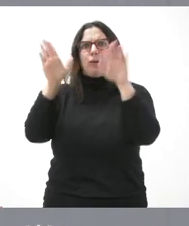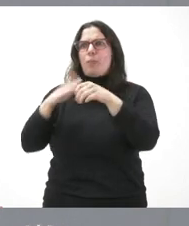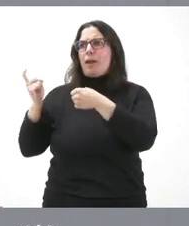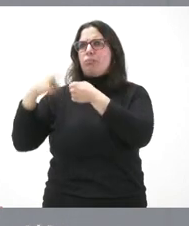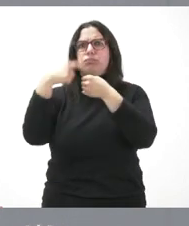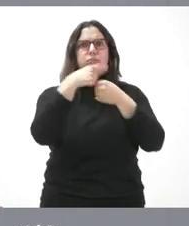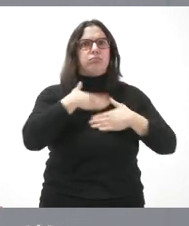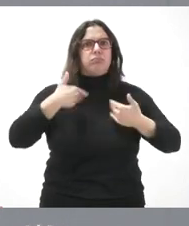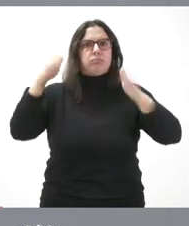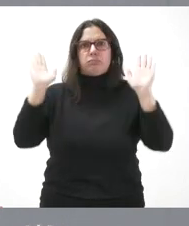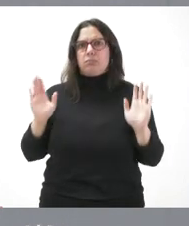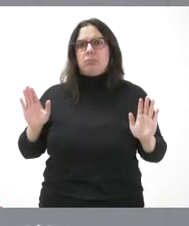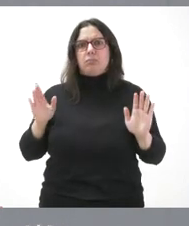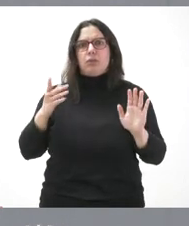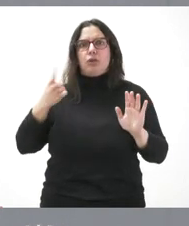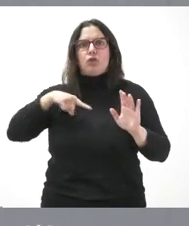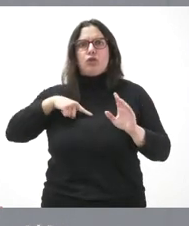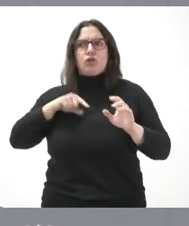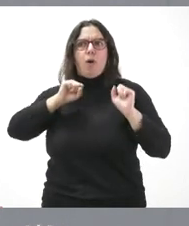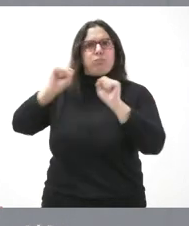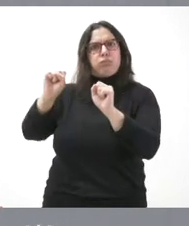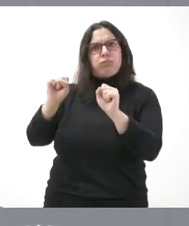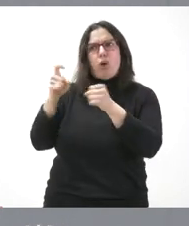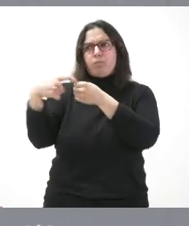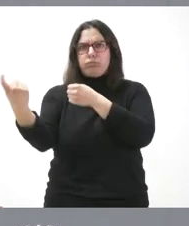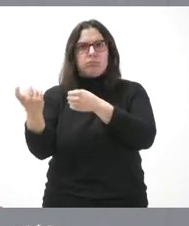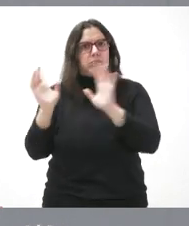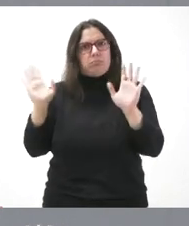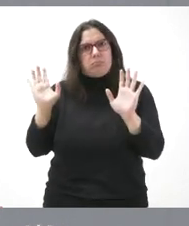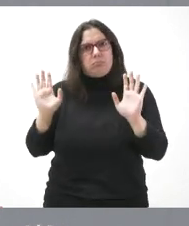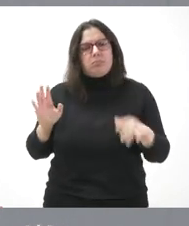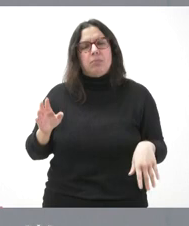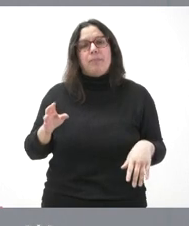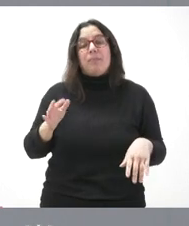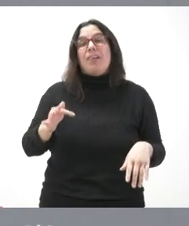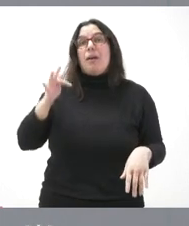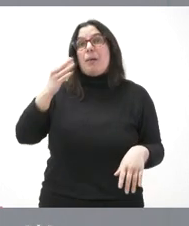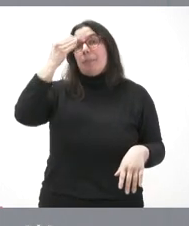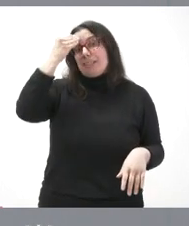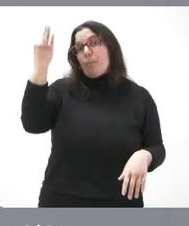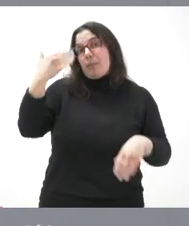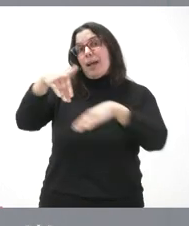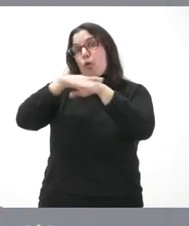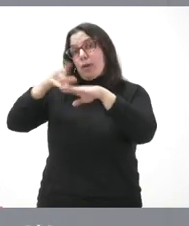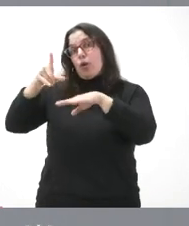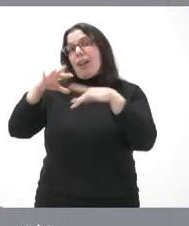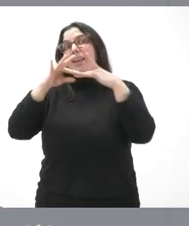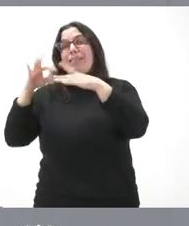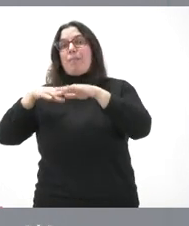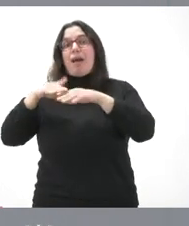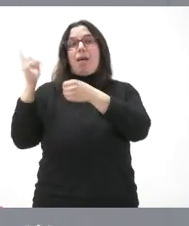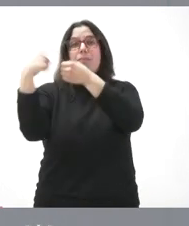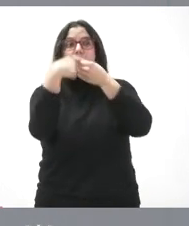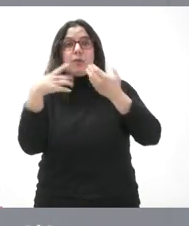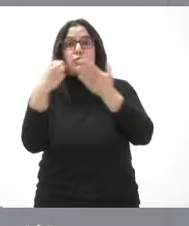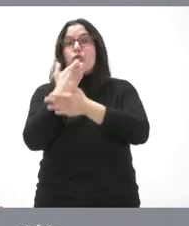Y, por tanto, nosotros no excluimos a nadie de que quiera colaborar en esto. Es más, creemos que tendría que hacerlo el Estado y ser para todos. Pero si el Gobierno